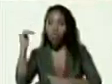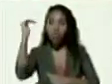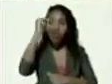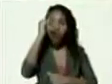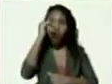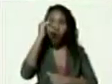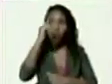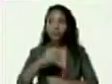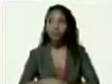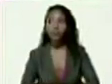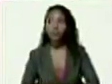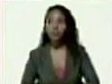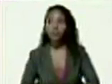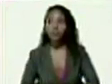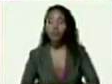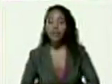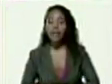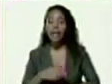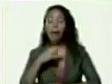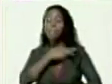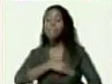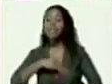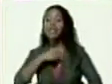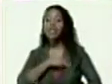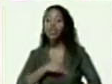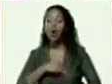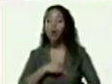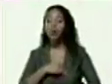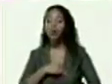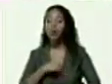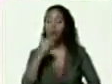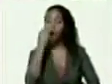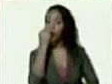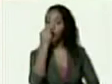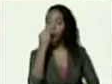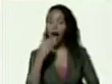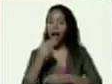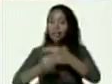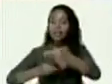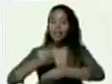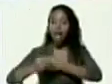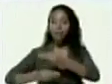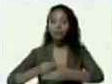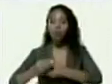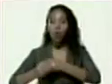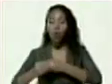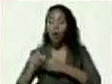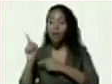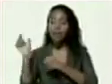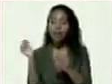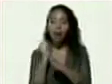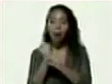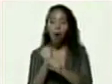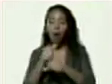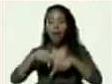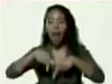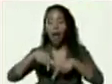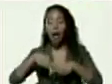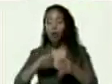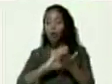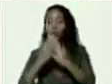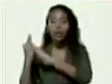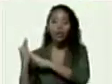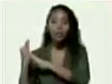adulto mayor y la misión José Gregorio Hernández estamos ahorita realizando ese trabajo en la comunidad y